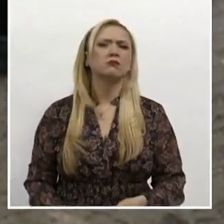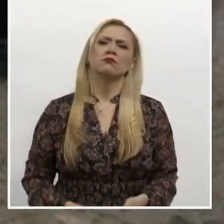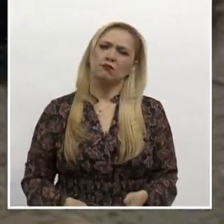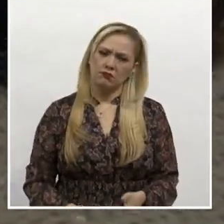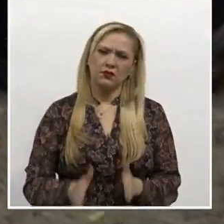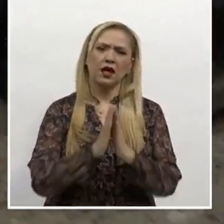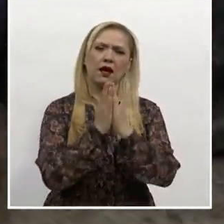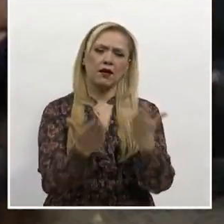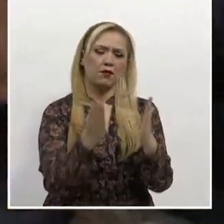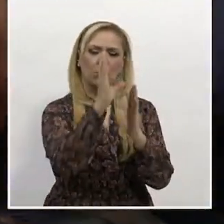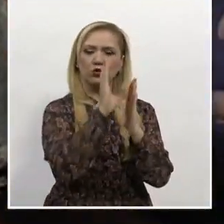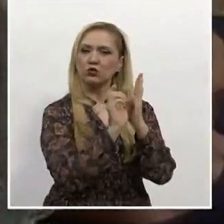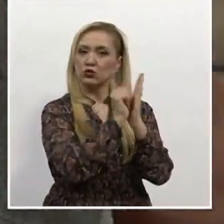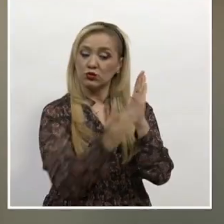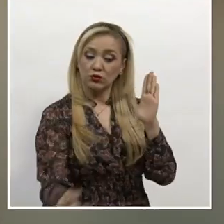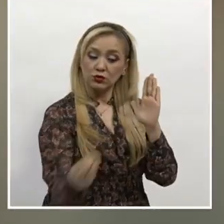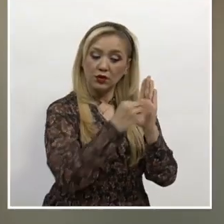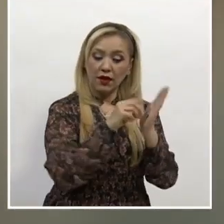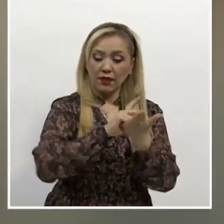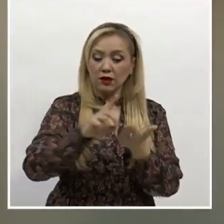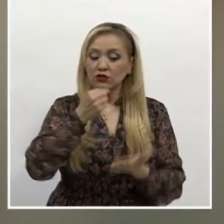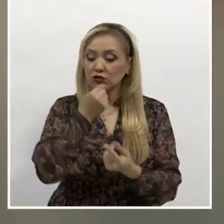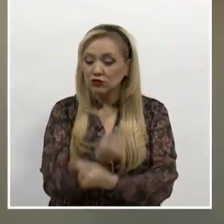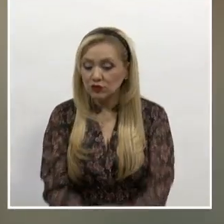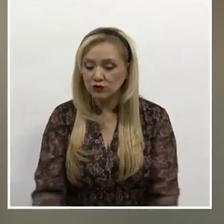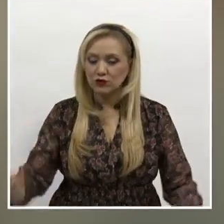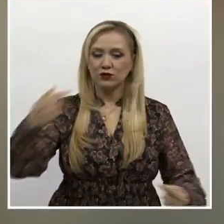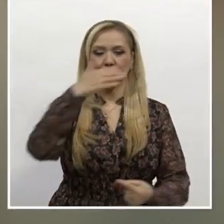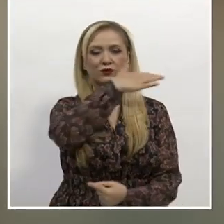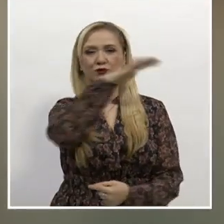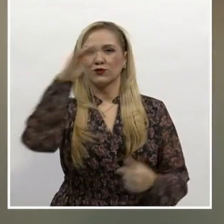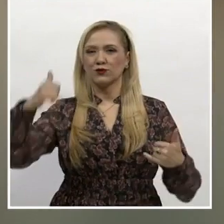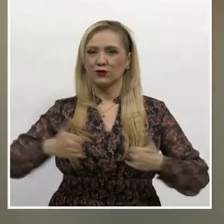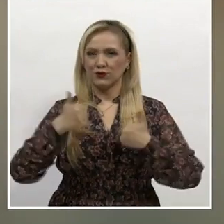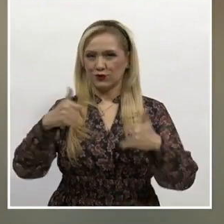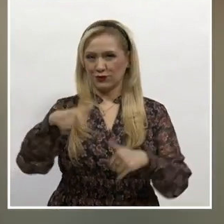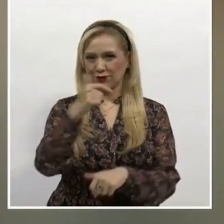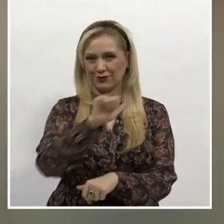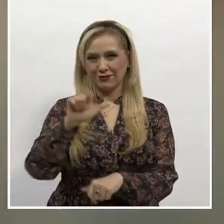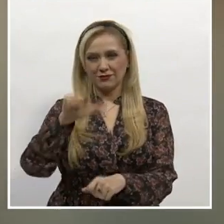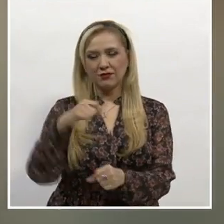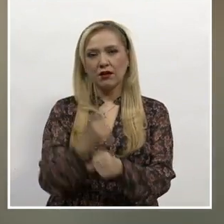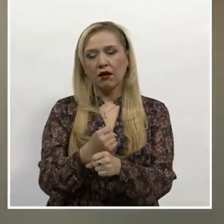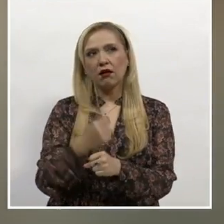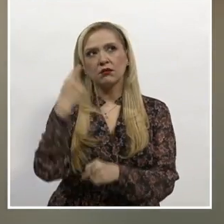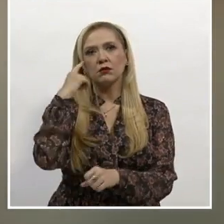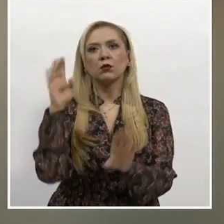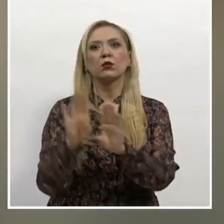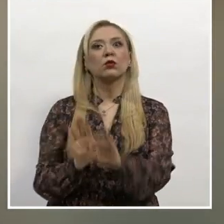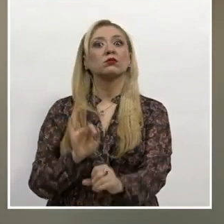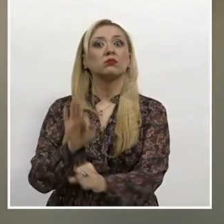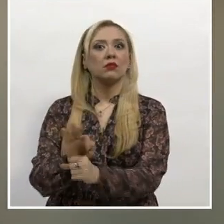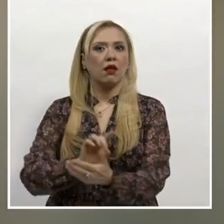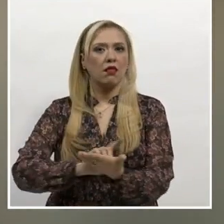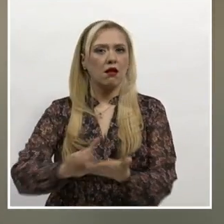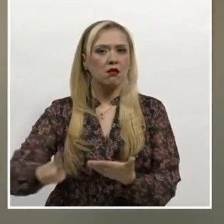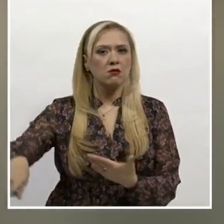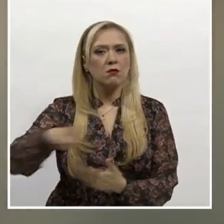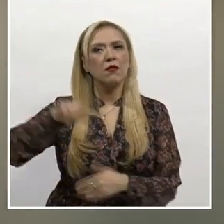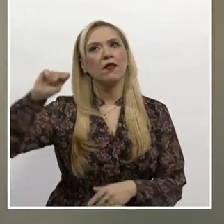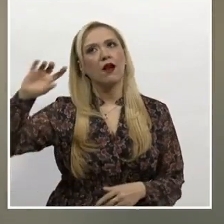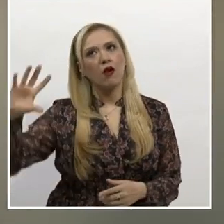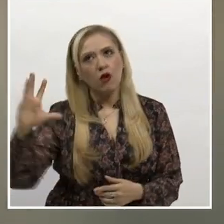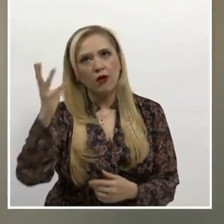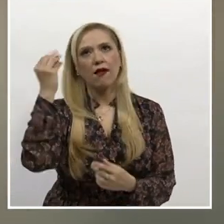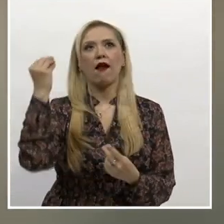constitucionalización de los derechos de la niñez y la adolescencia, académicos mencionaron los retos para la protección de derechos en el ámbito tecnológico